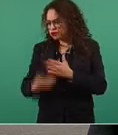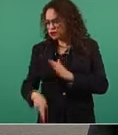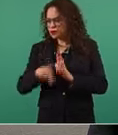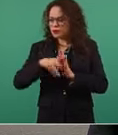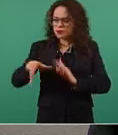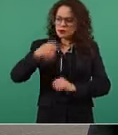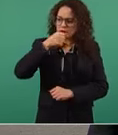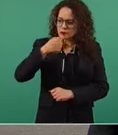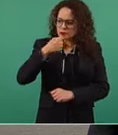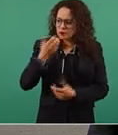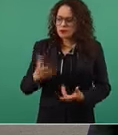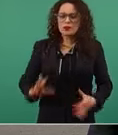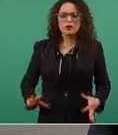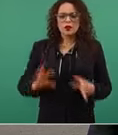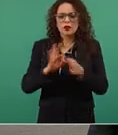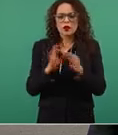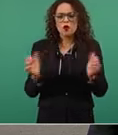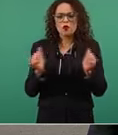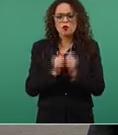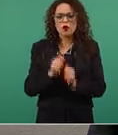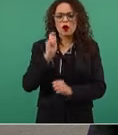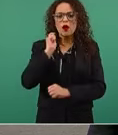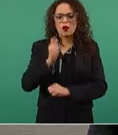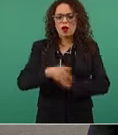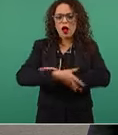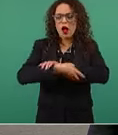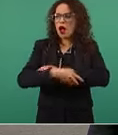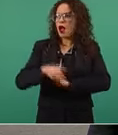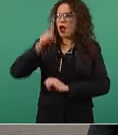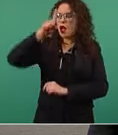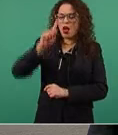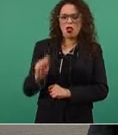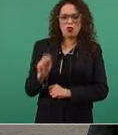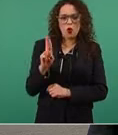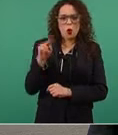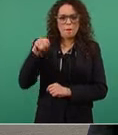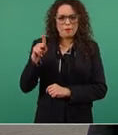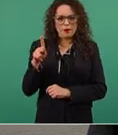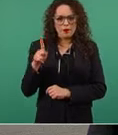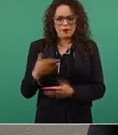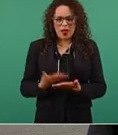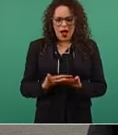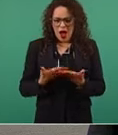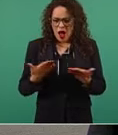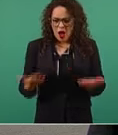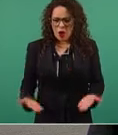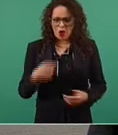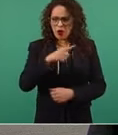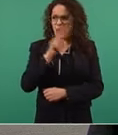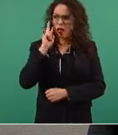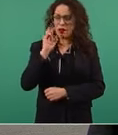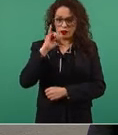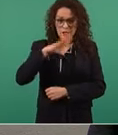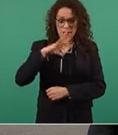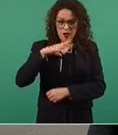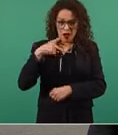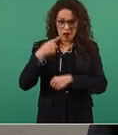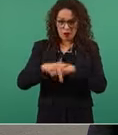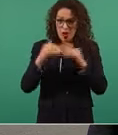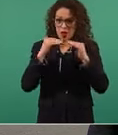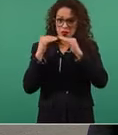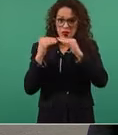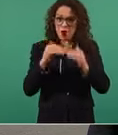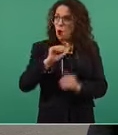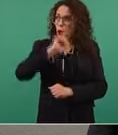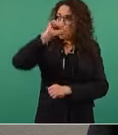aliarse con Trump. ¿Adviertes en México hoy por hoy, Jorge, los mismos riesgos para la democracia que has visto en otros lados?